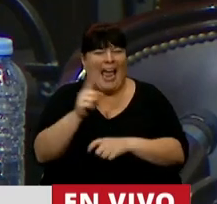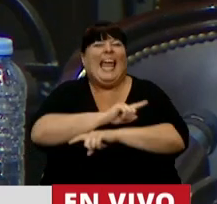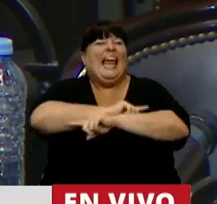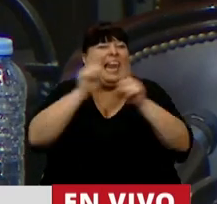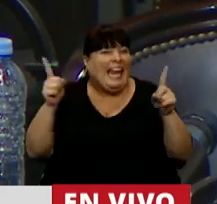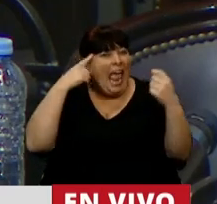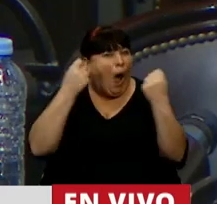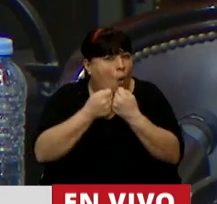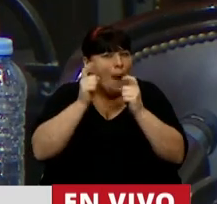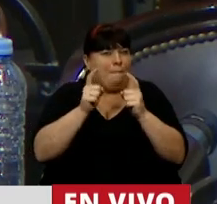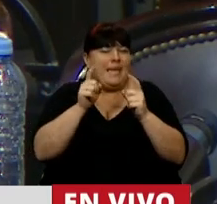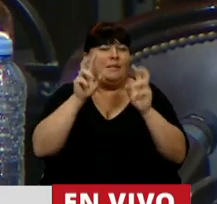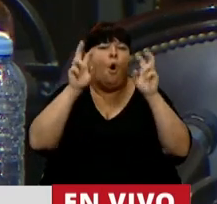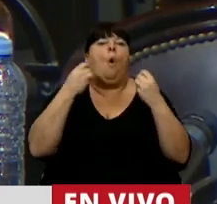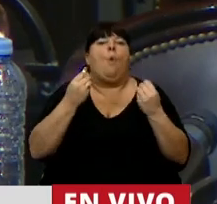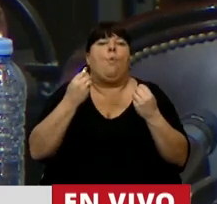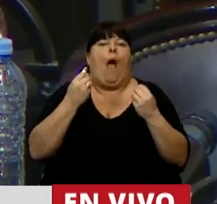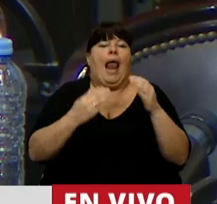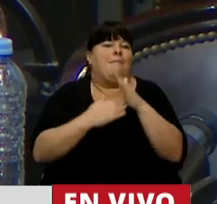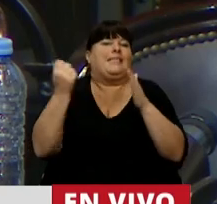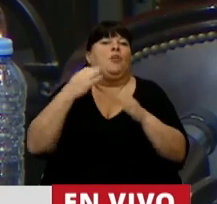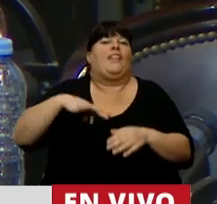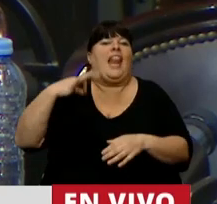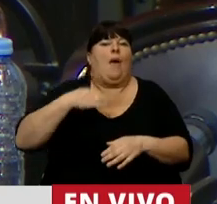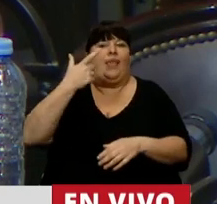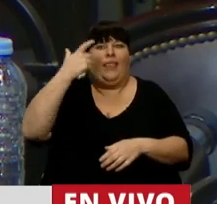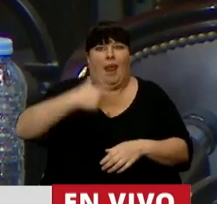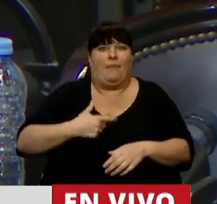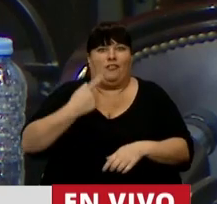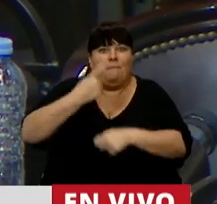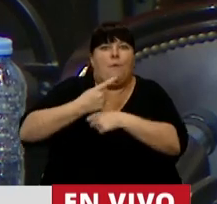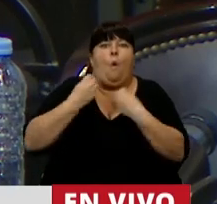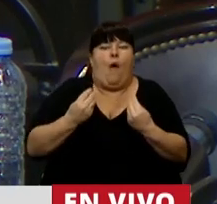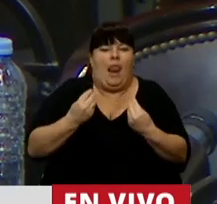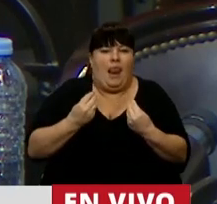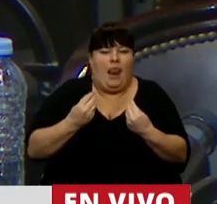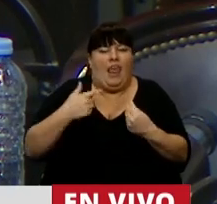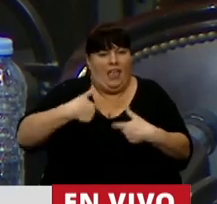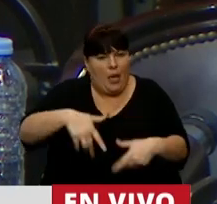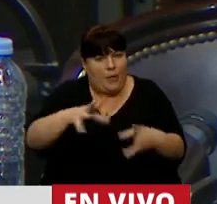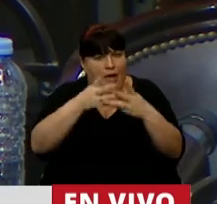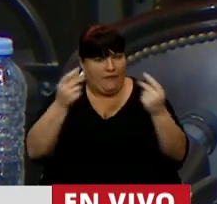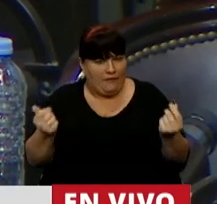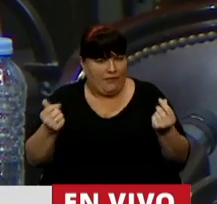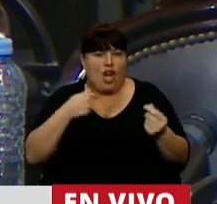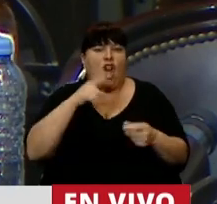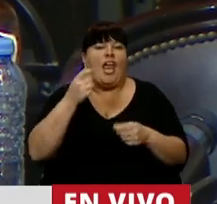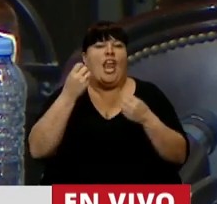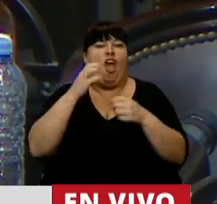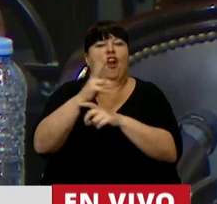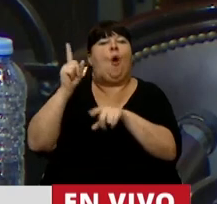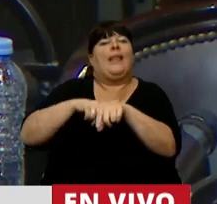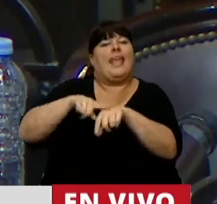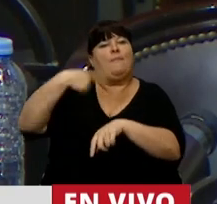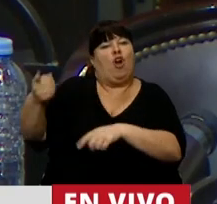siquiera en establecer cuál era el principio de la vida humana. Y voy a ir cerrando para no robarle el